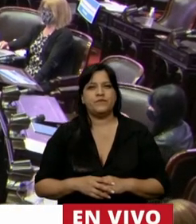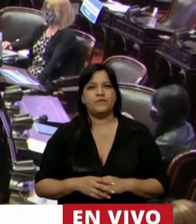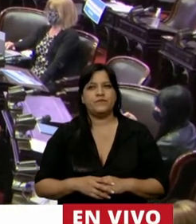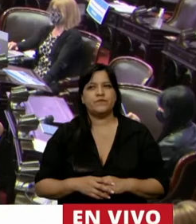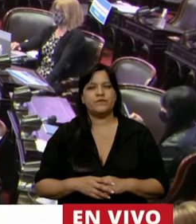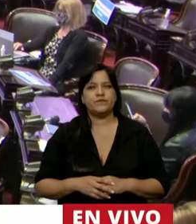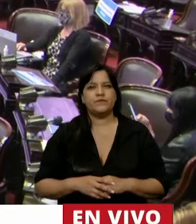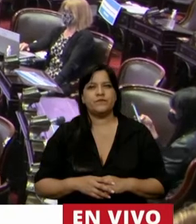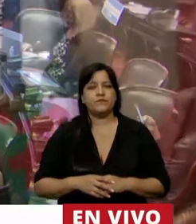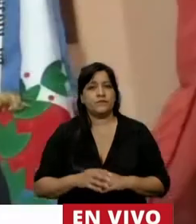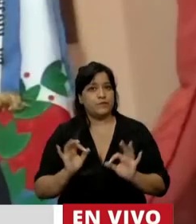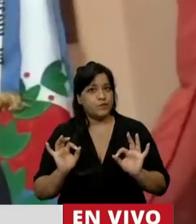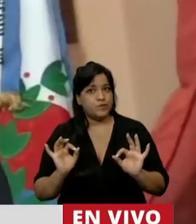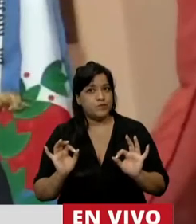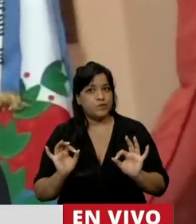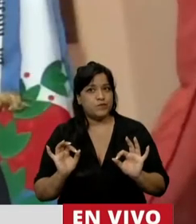Ahí está.